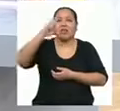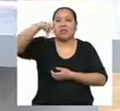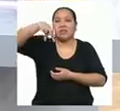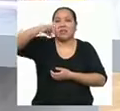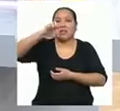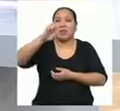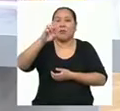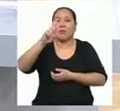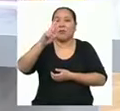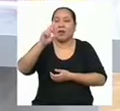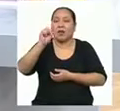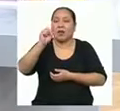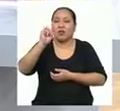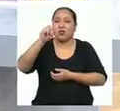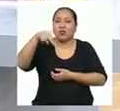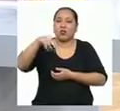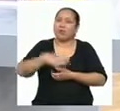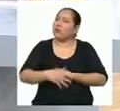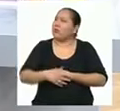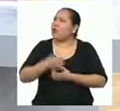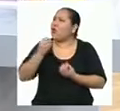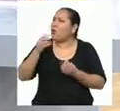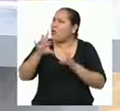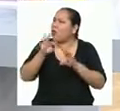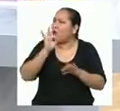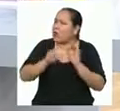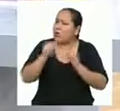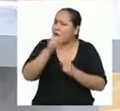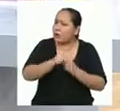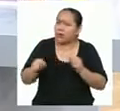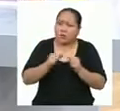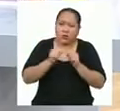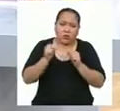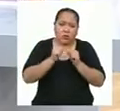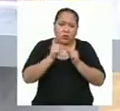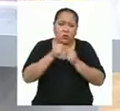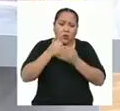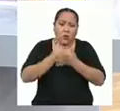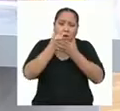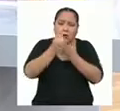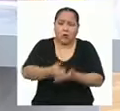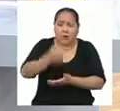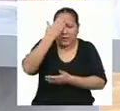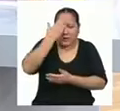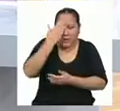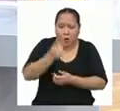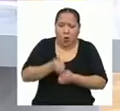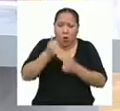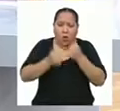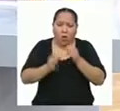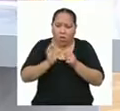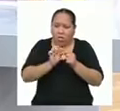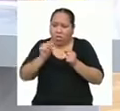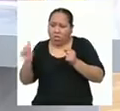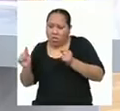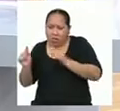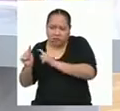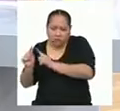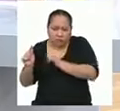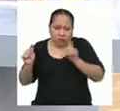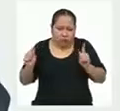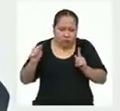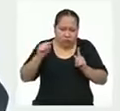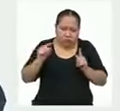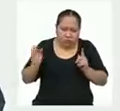Y me da curiosidad saber, ¿cómo encontraremos estos valores que nos ayudarán a saber qué tan alejados están con